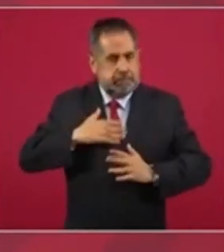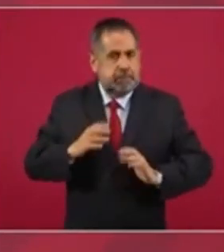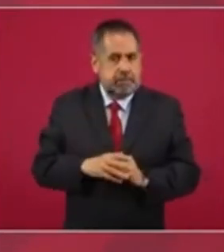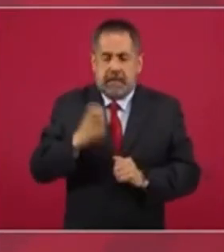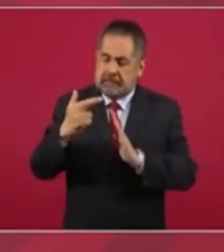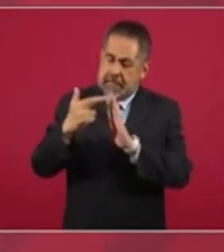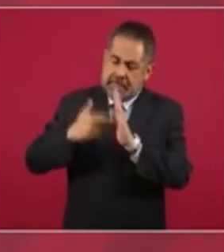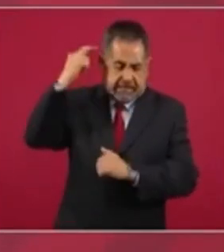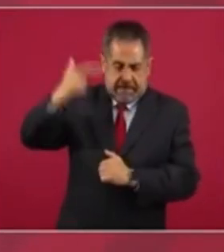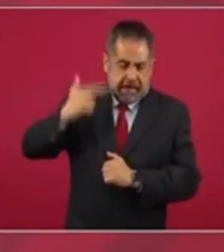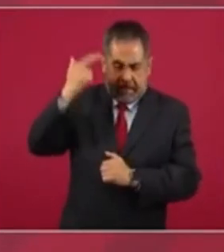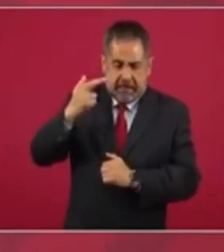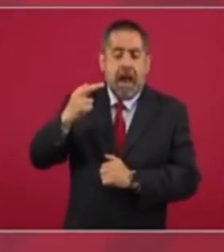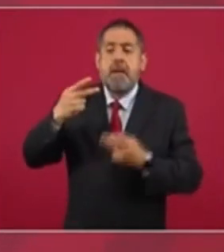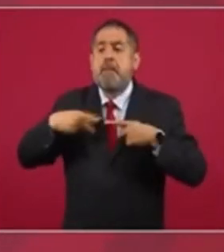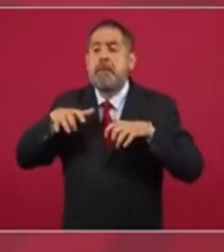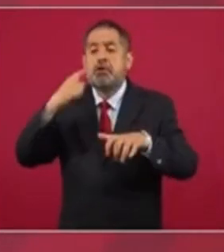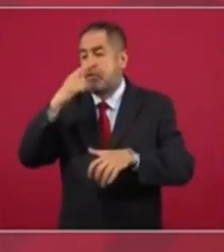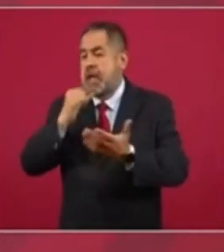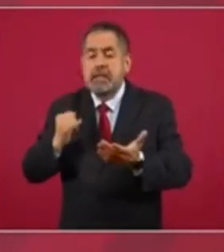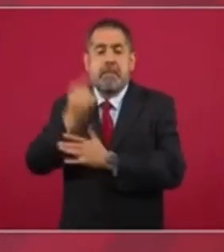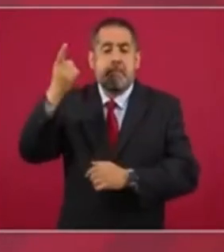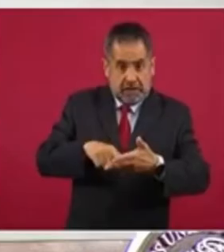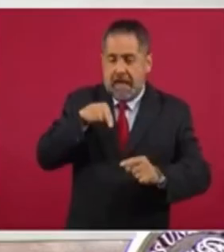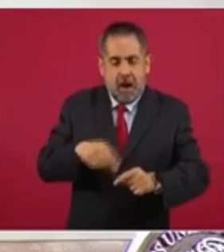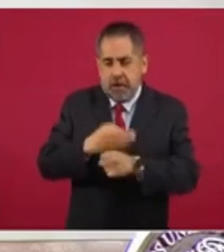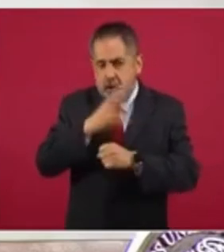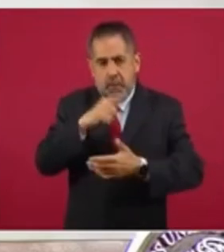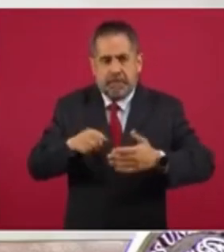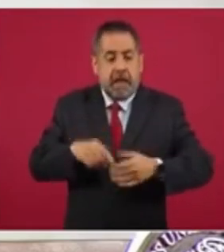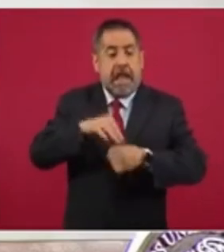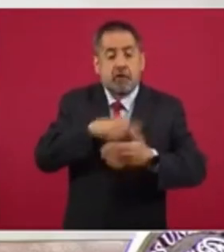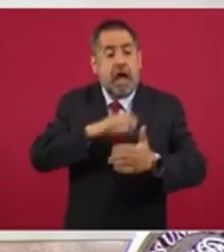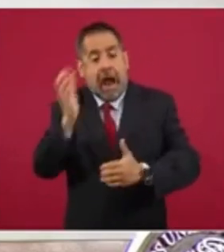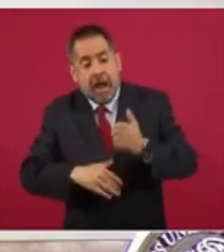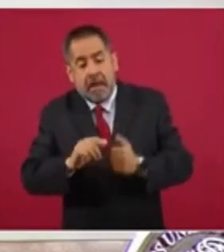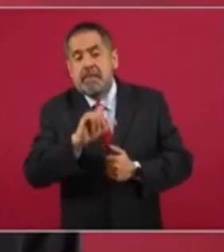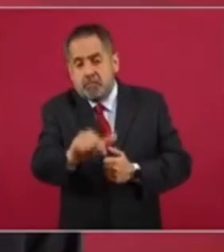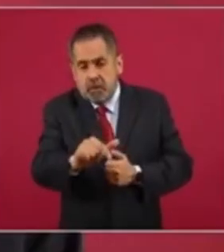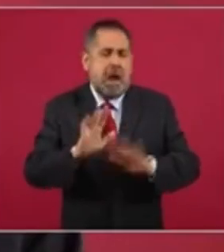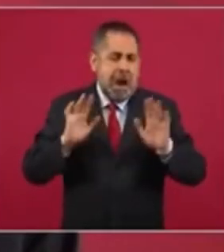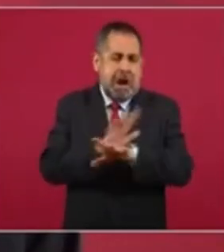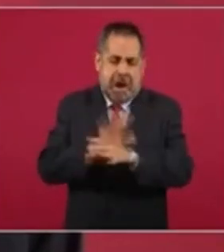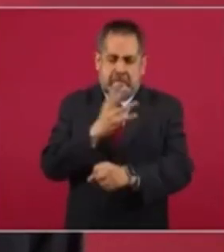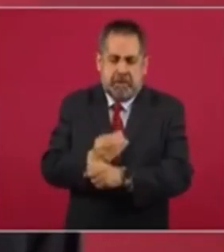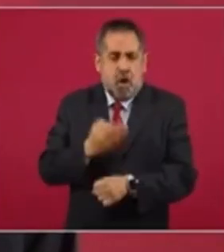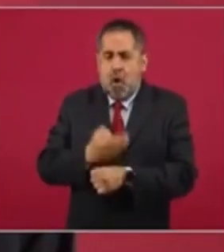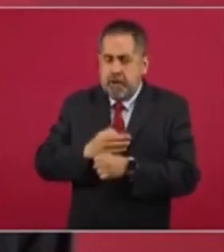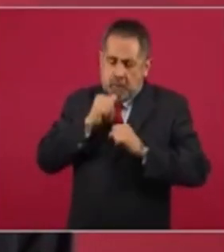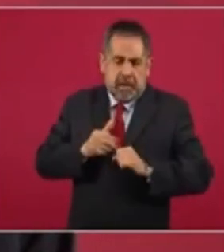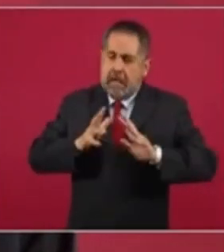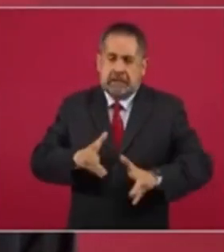que esa es la regla de oro de la democracia en la democracia el pueblo manda cuando pasen las elecciones pueden haber reformas pero ahora ya no